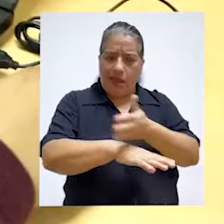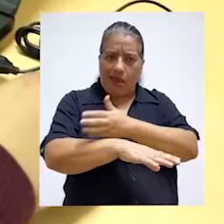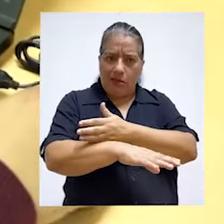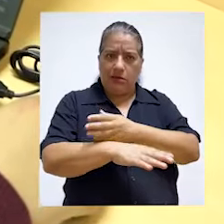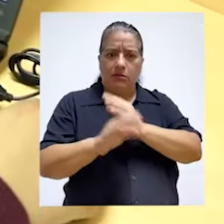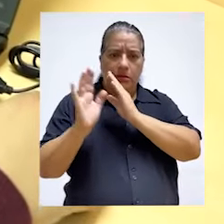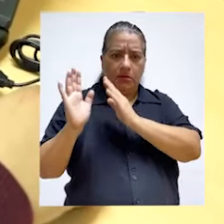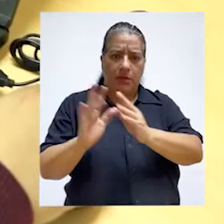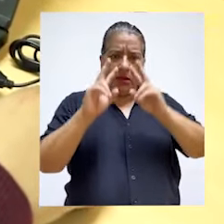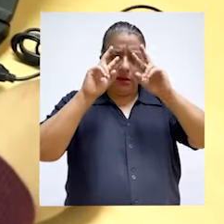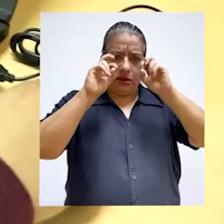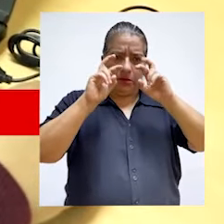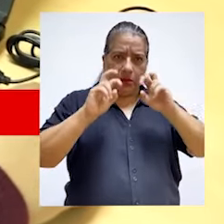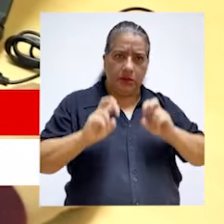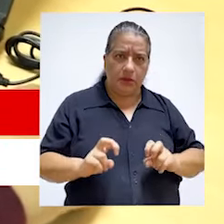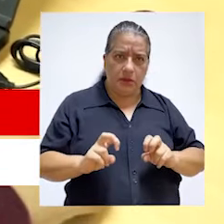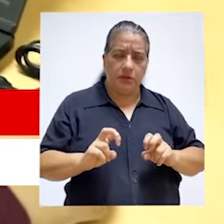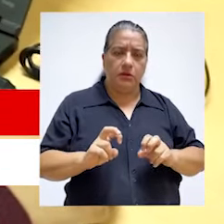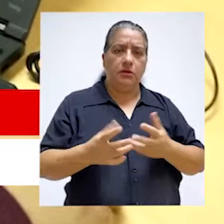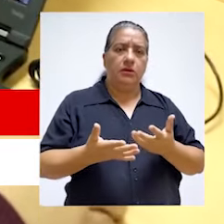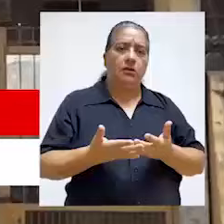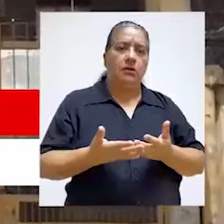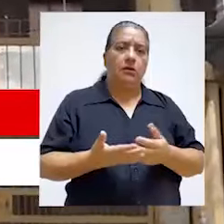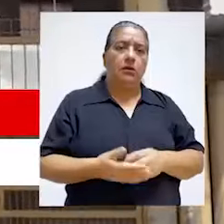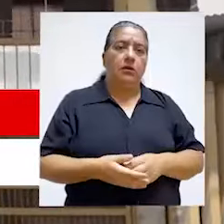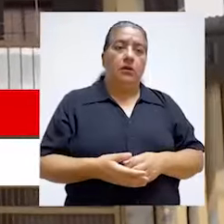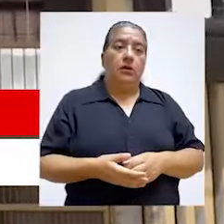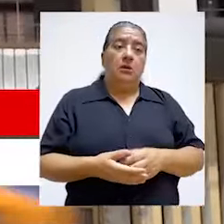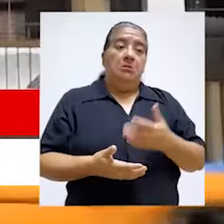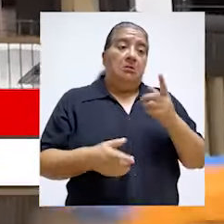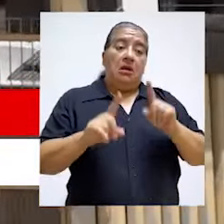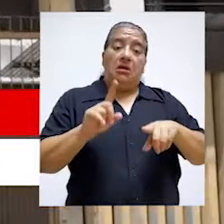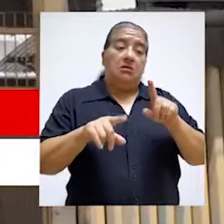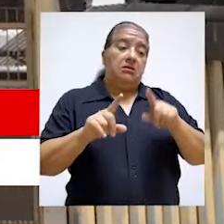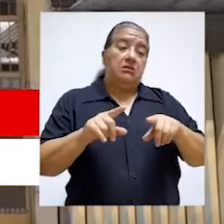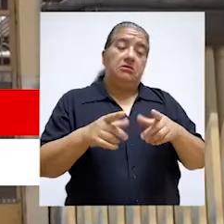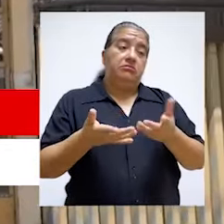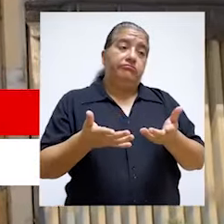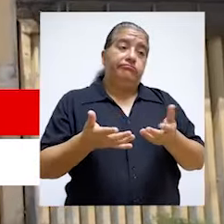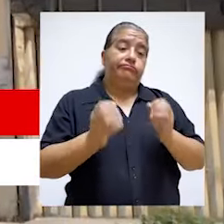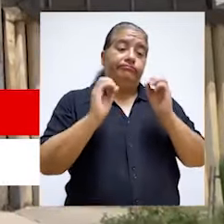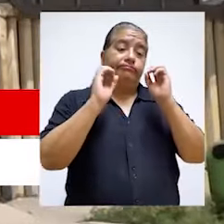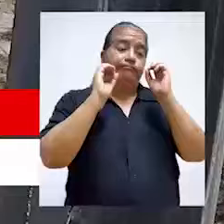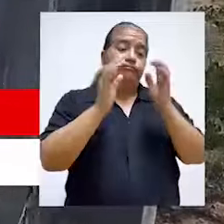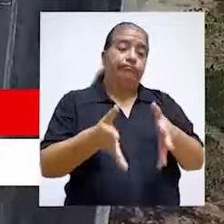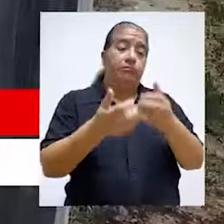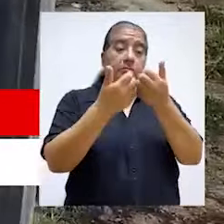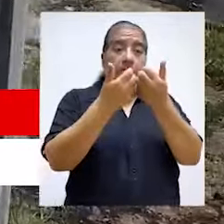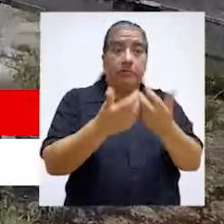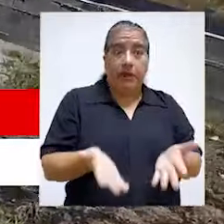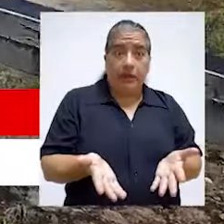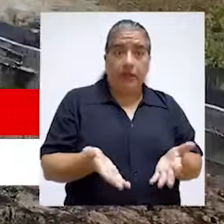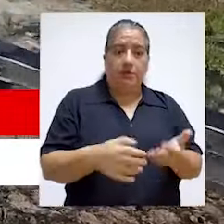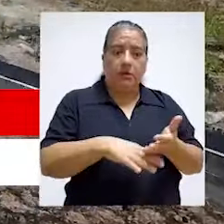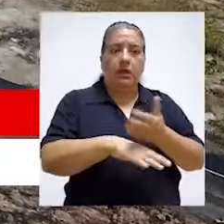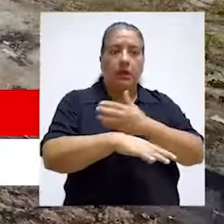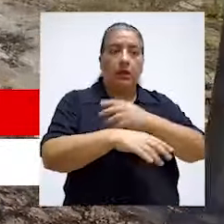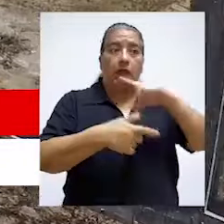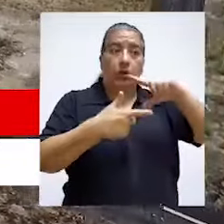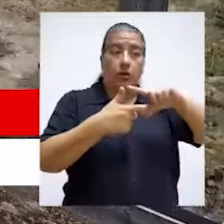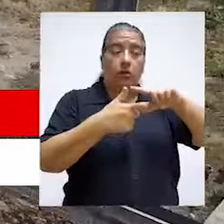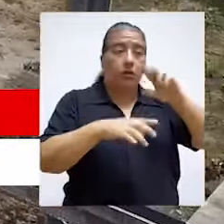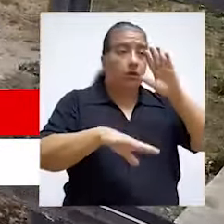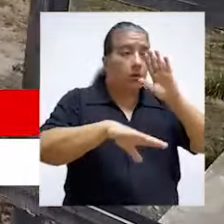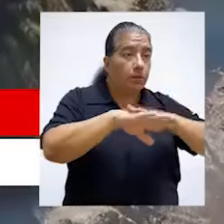advertir. Aquí no estamos hablando solamente que ya de por sí se retrasan las obras y no llegan a la ciudadanía, sino que además tenemos, y tenemos